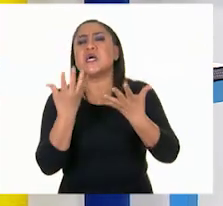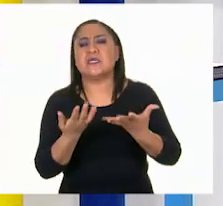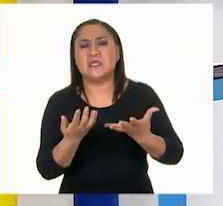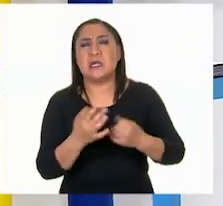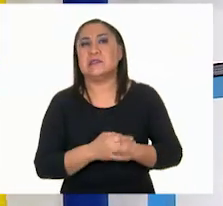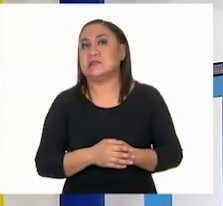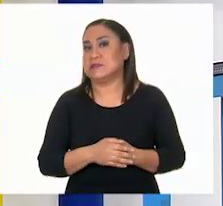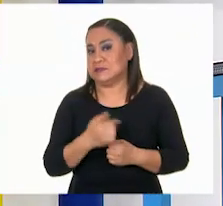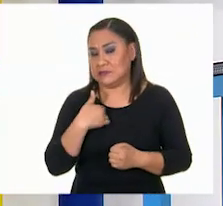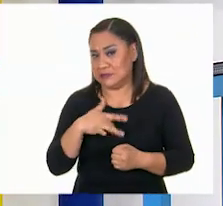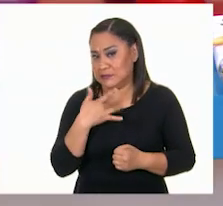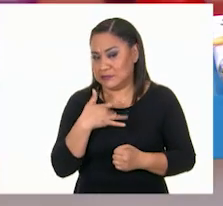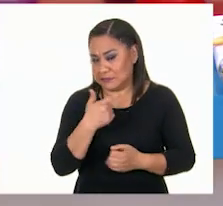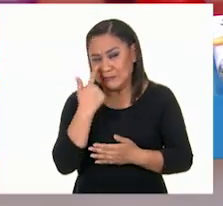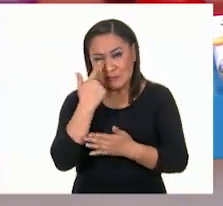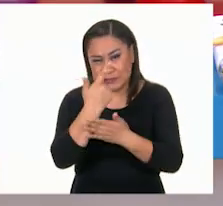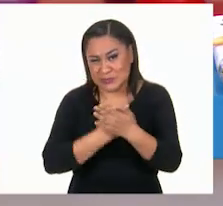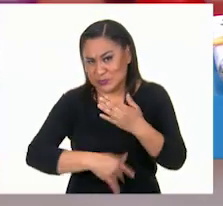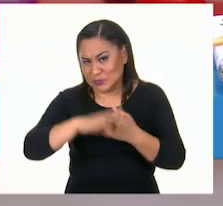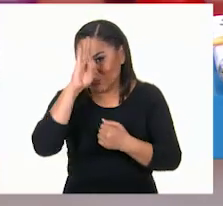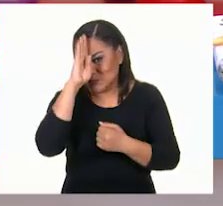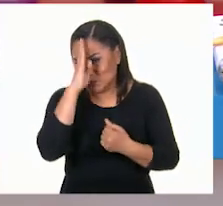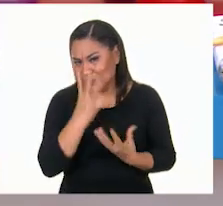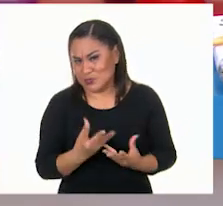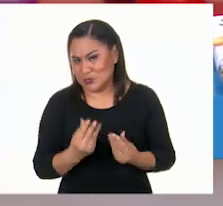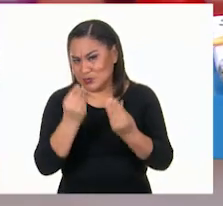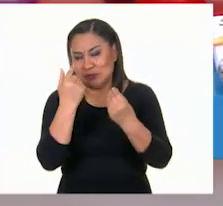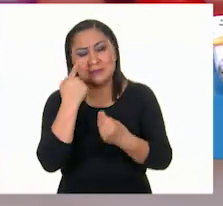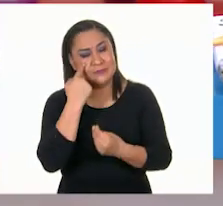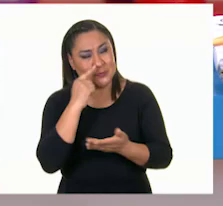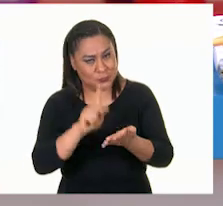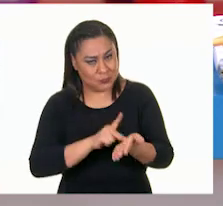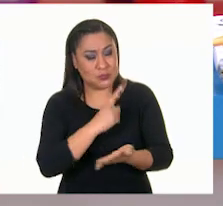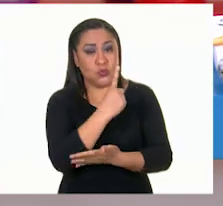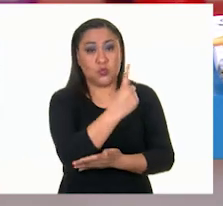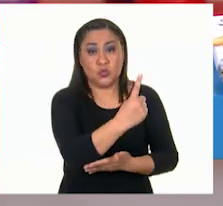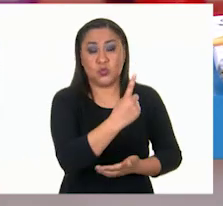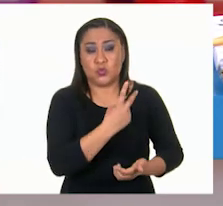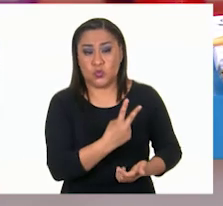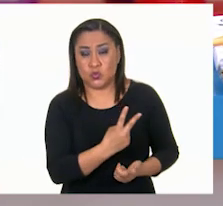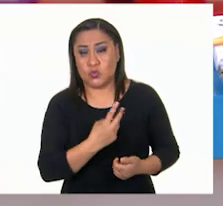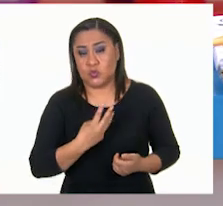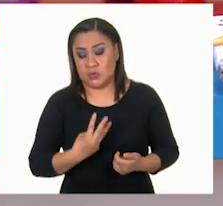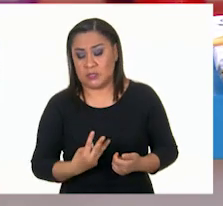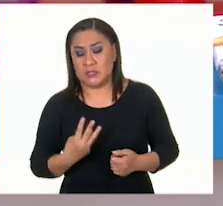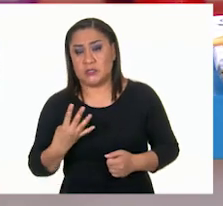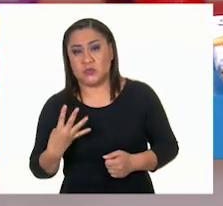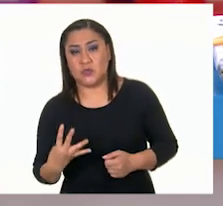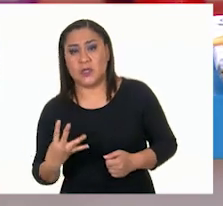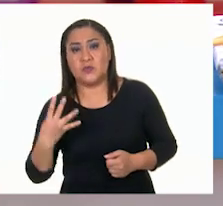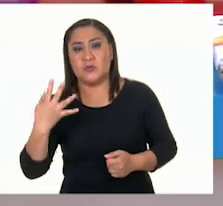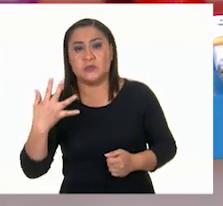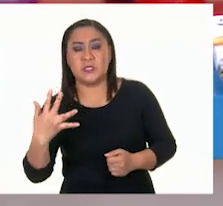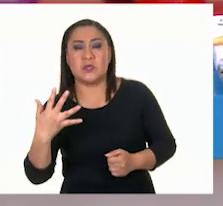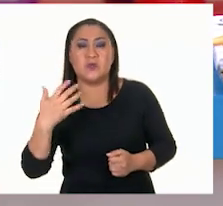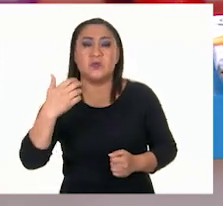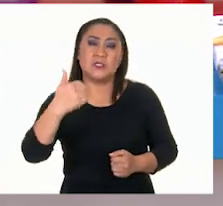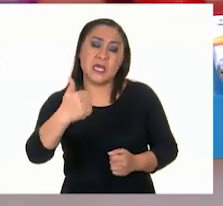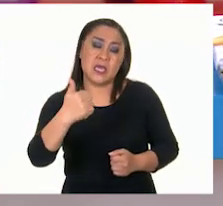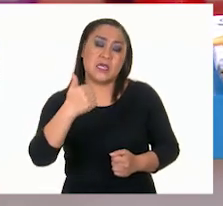muchísimas. A ver, vamos a contarla. Uno, dos, tres, cuatro, cinco, seis,